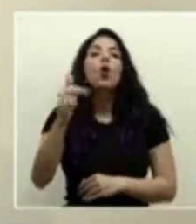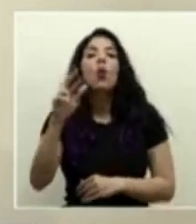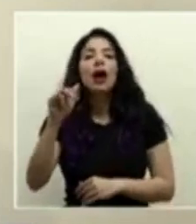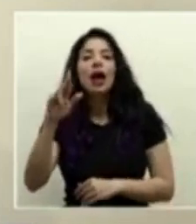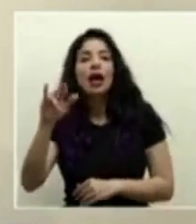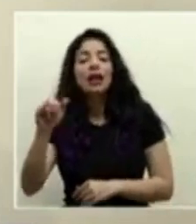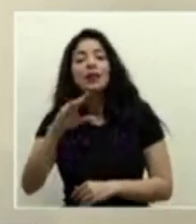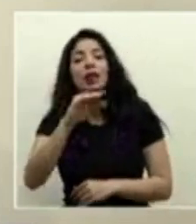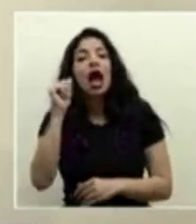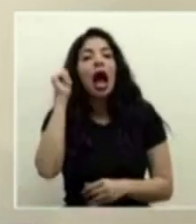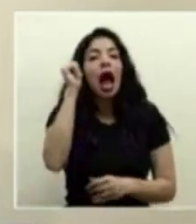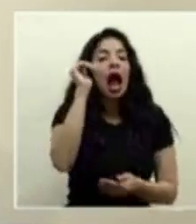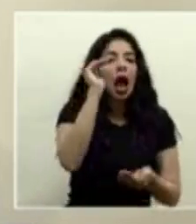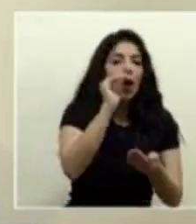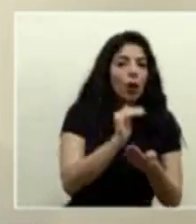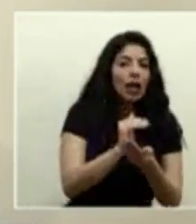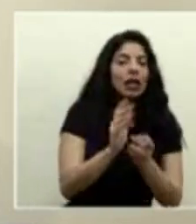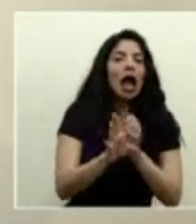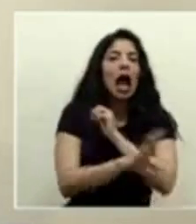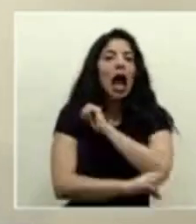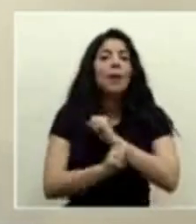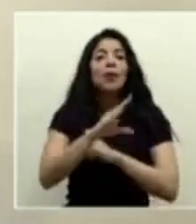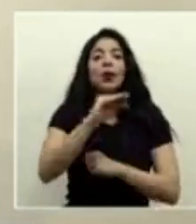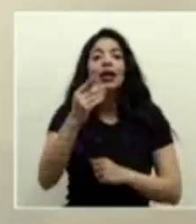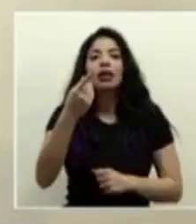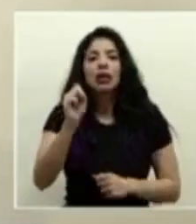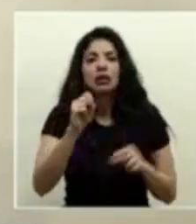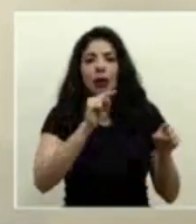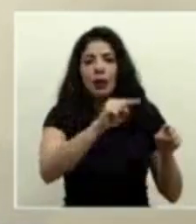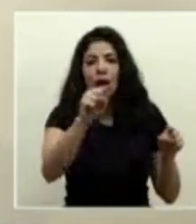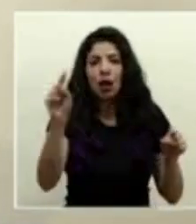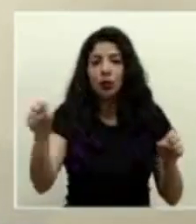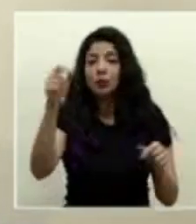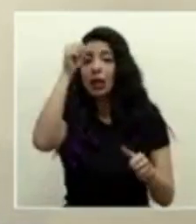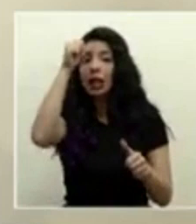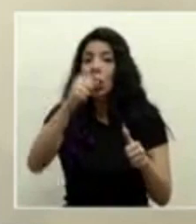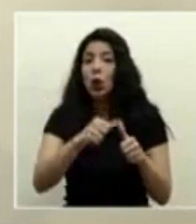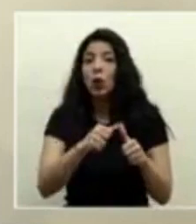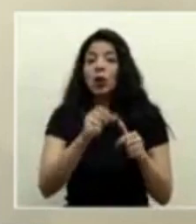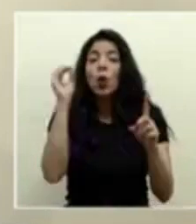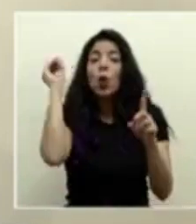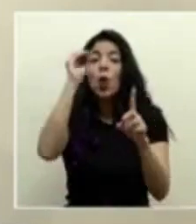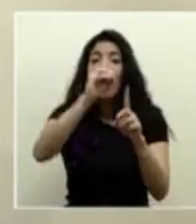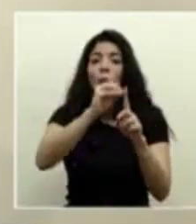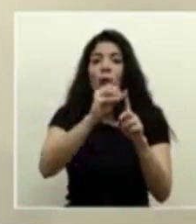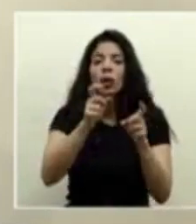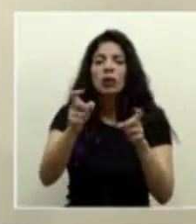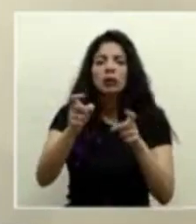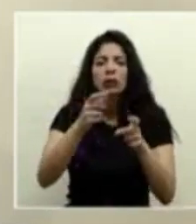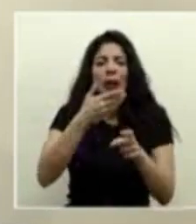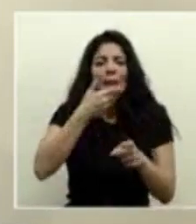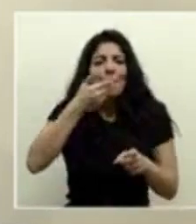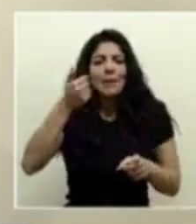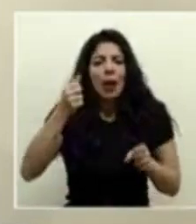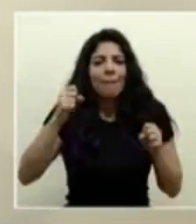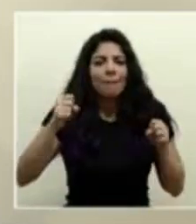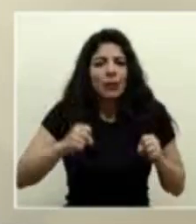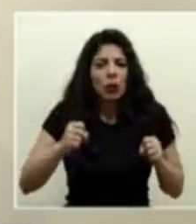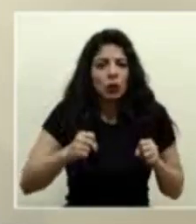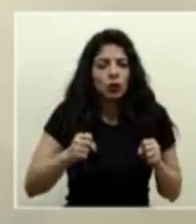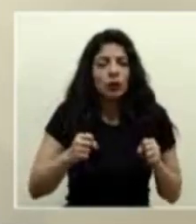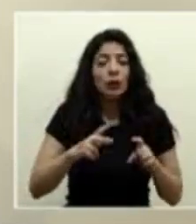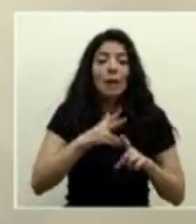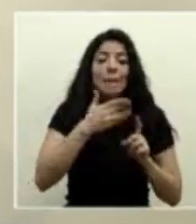abuelita de la Carpio y Desamparados. Recordemos que aquí se trata también de hacer el operativo lo más eficaz, lo más organizado posible y es mejor